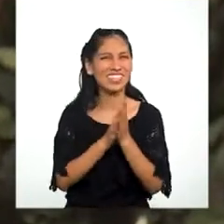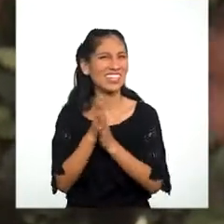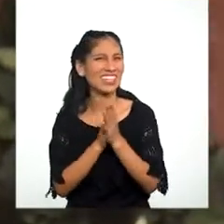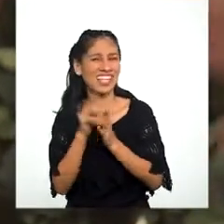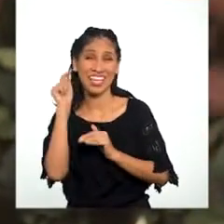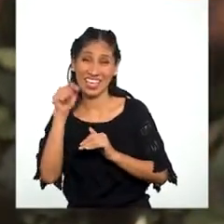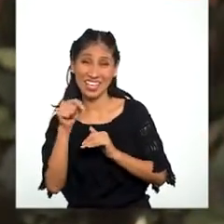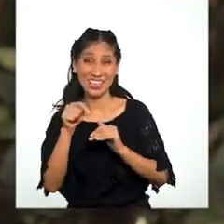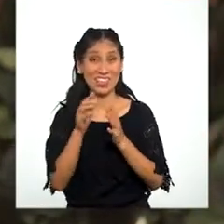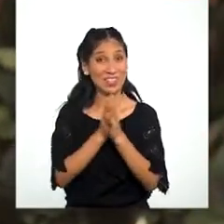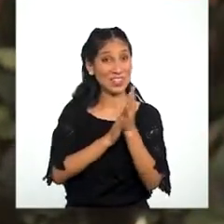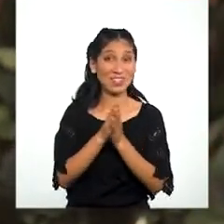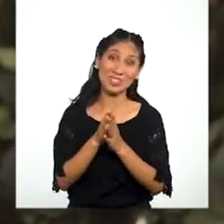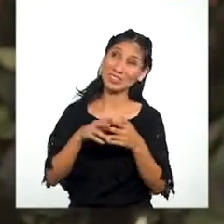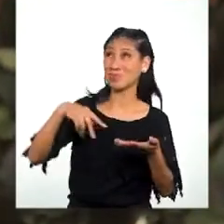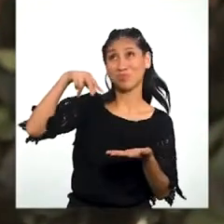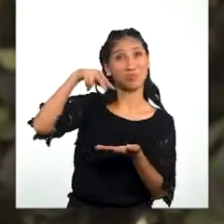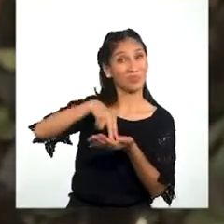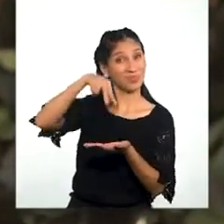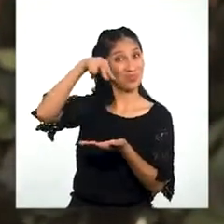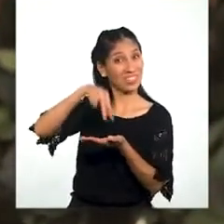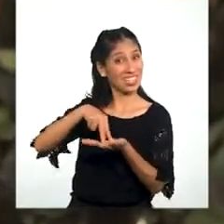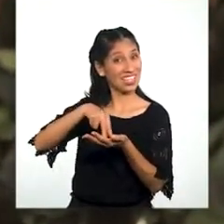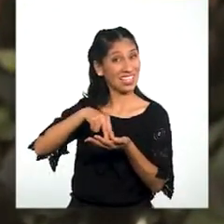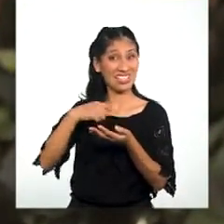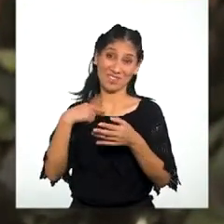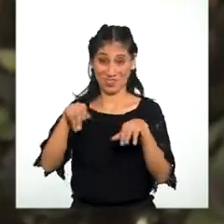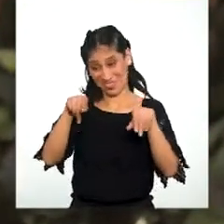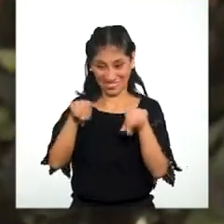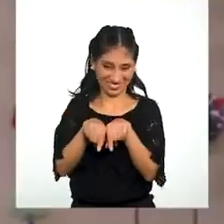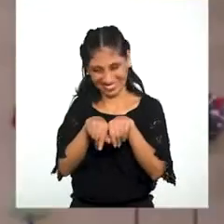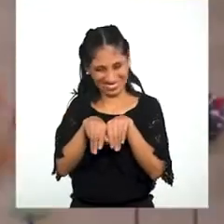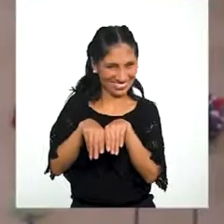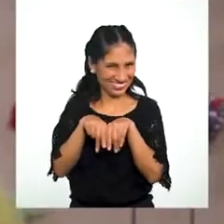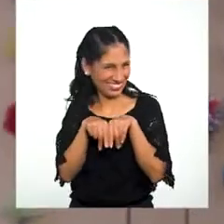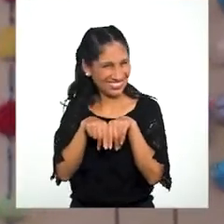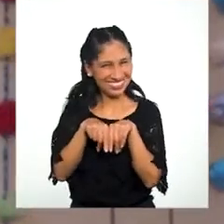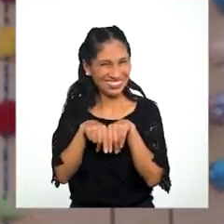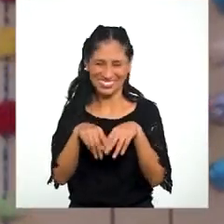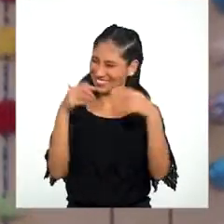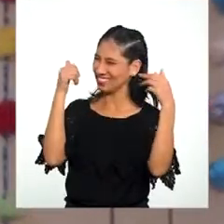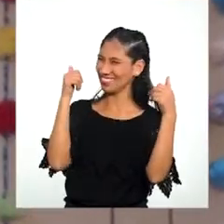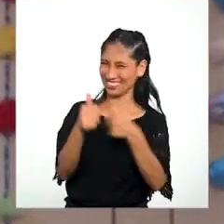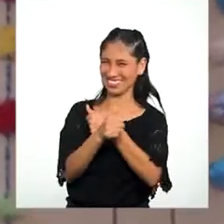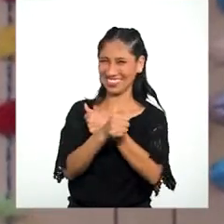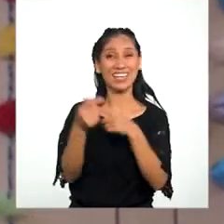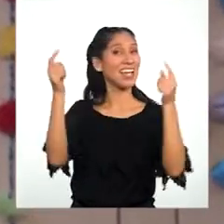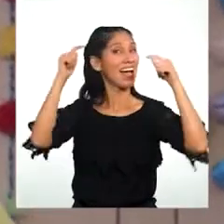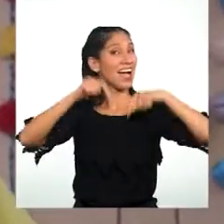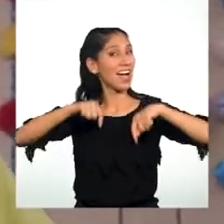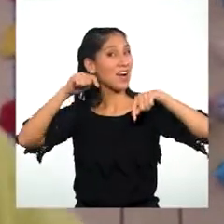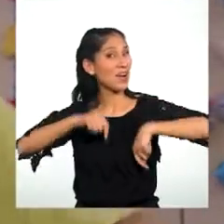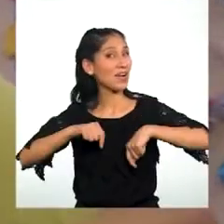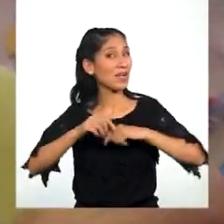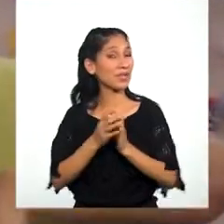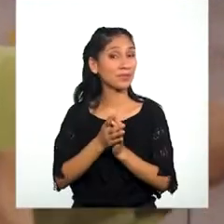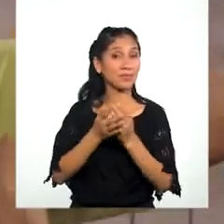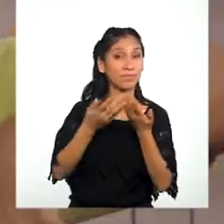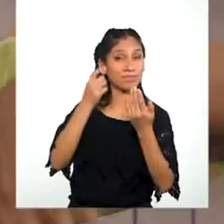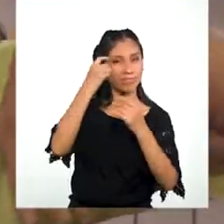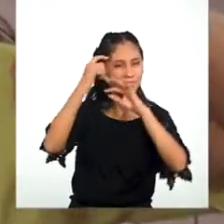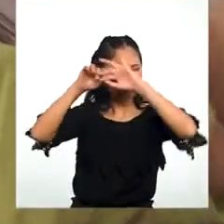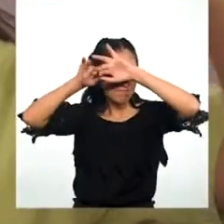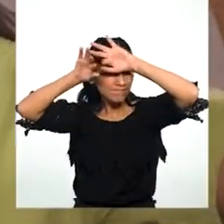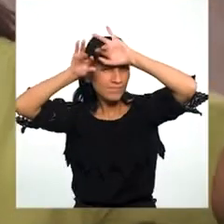estos movimientos paradas sobre mis dos patitas ¡Súper! Ahora nos